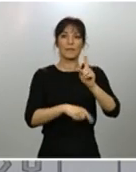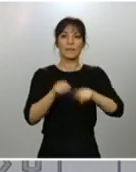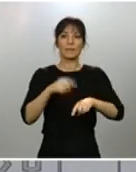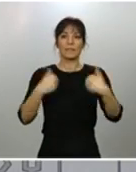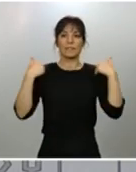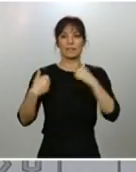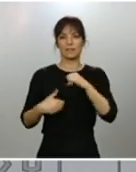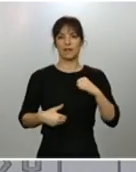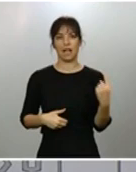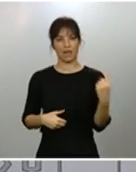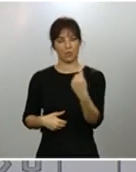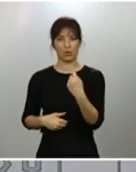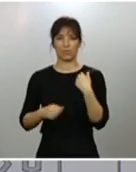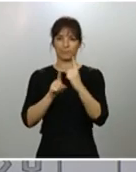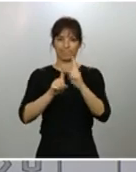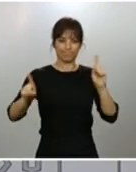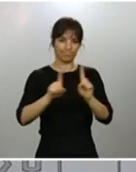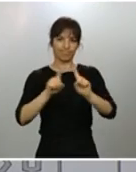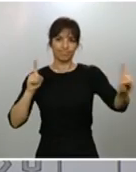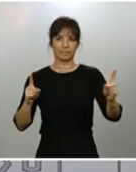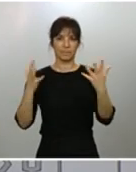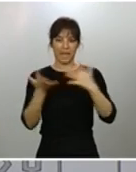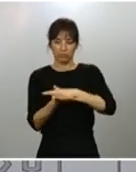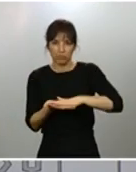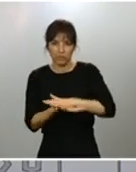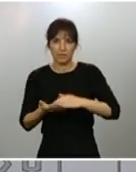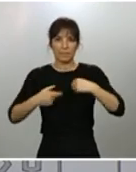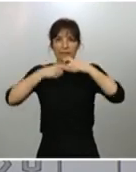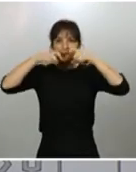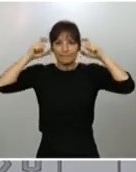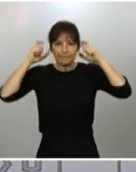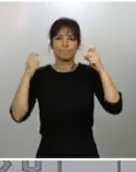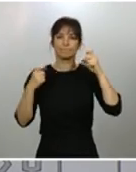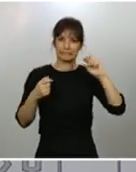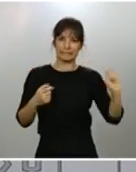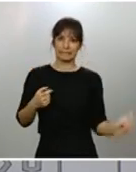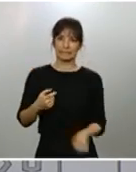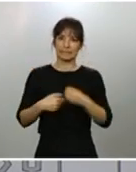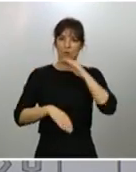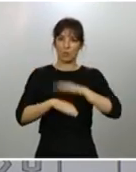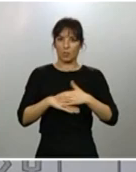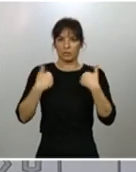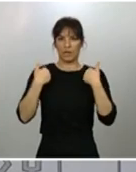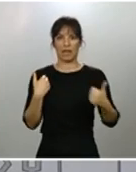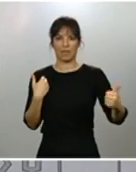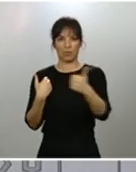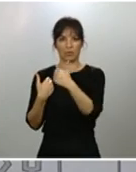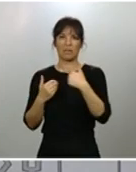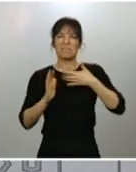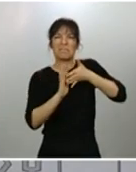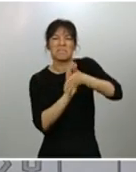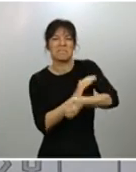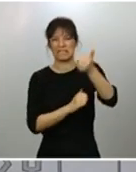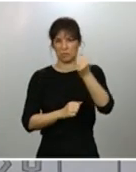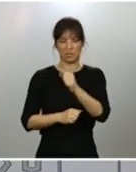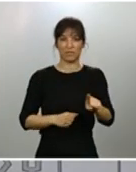mantener esa distancia, ese lavado de manos, etiqueta respiratoria, etcétera, etcétera. Yo creo que no es necesario que las expliquemos más. Pero una